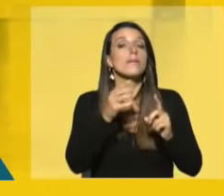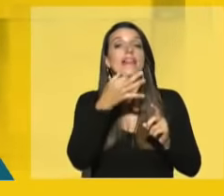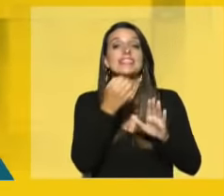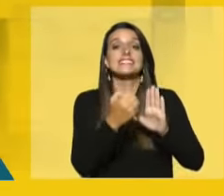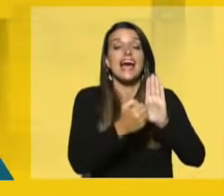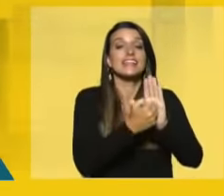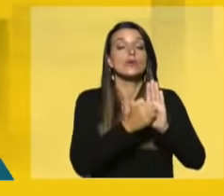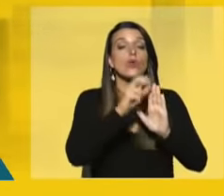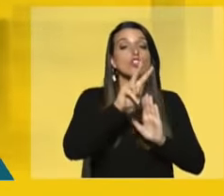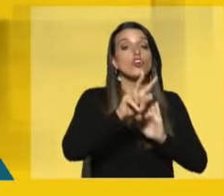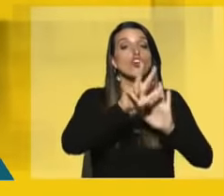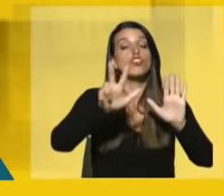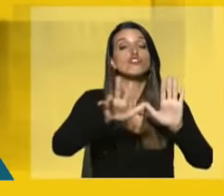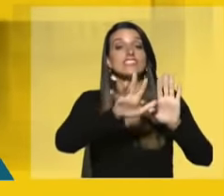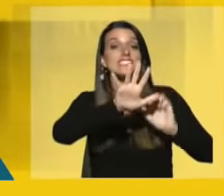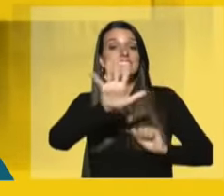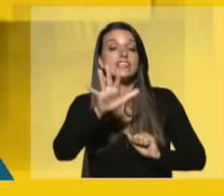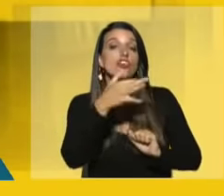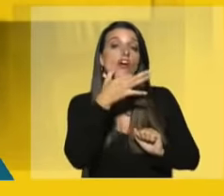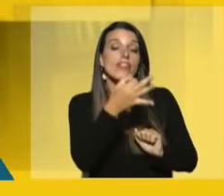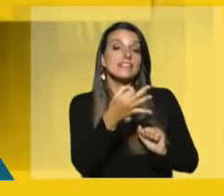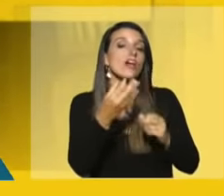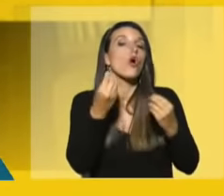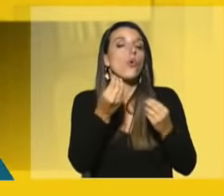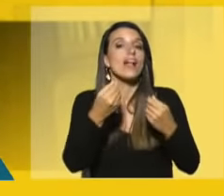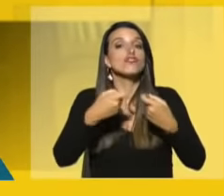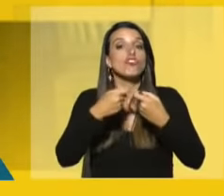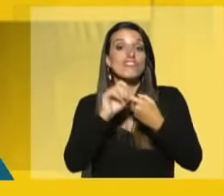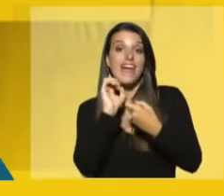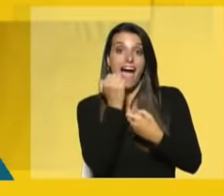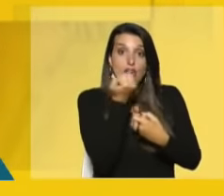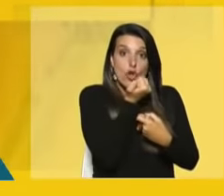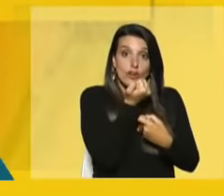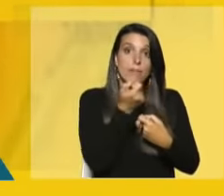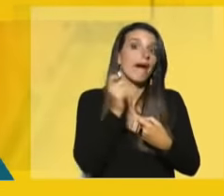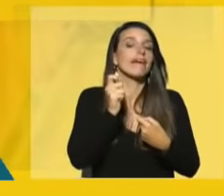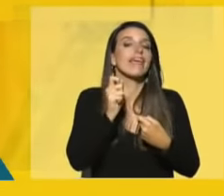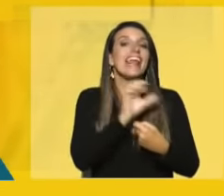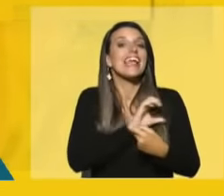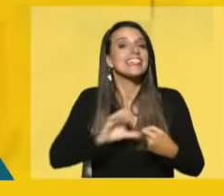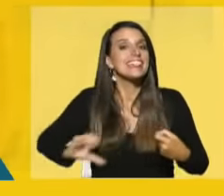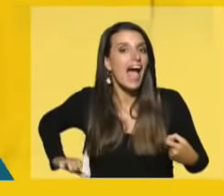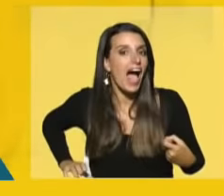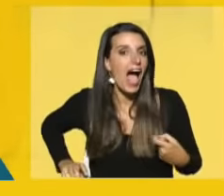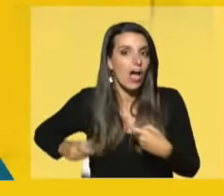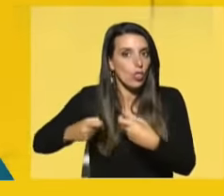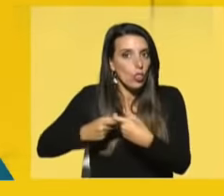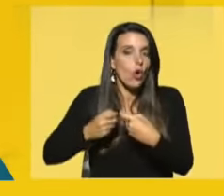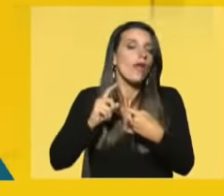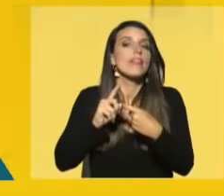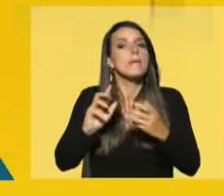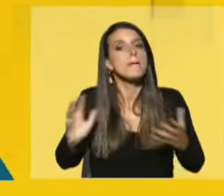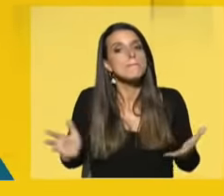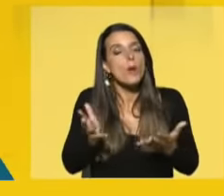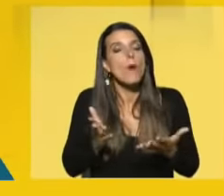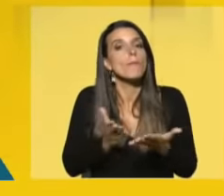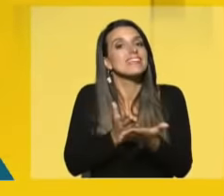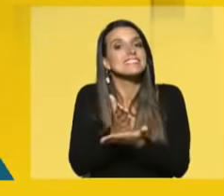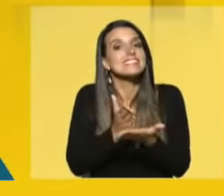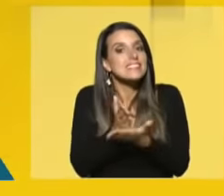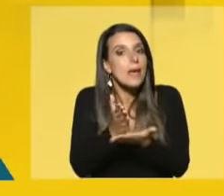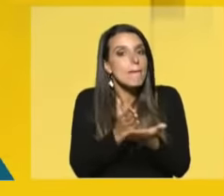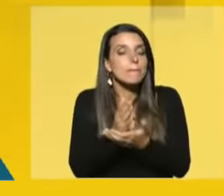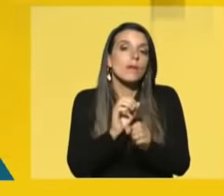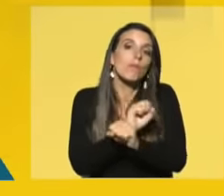artículo 285 que las sociedades anónimas con participación estatal deberán promover, siempre que las condiciones lo